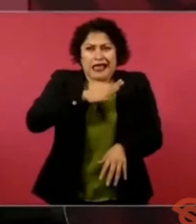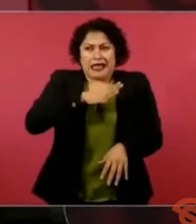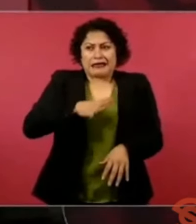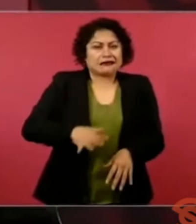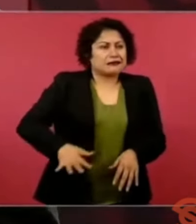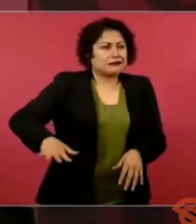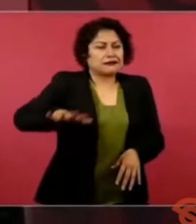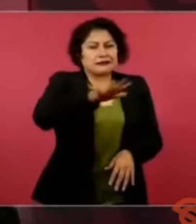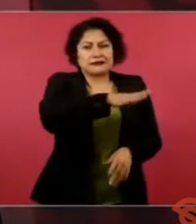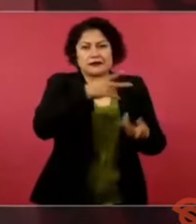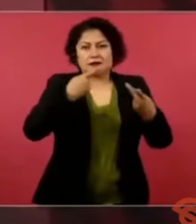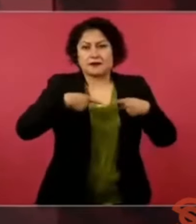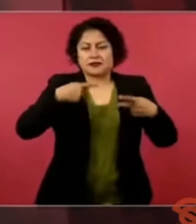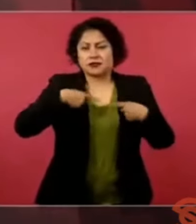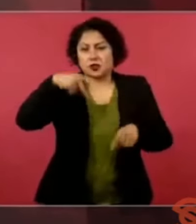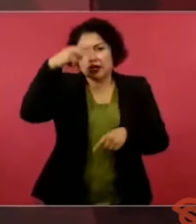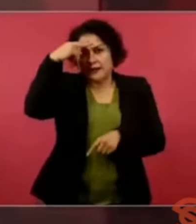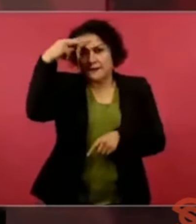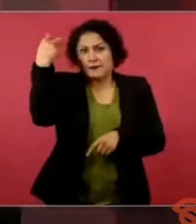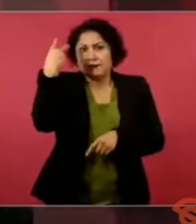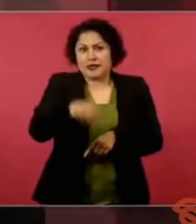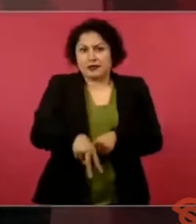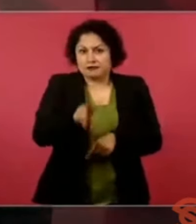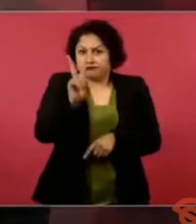de dónde viene el tequio,